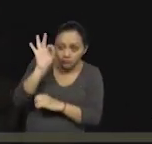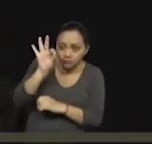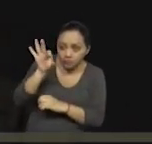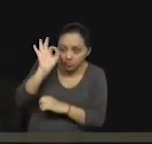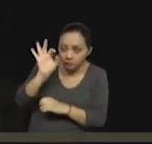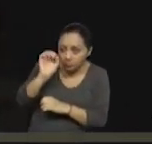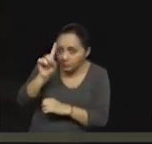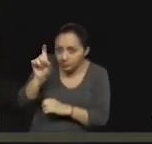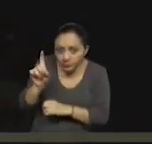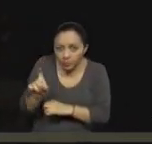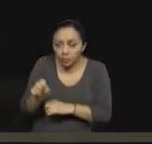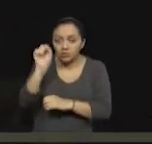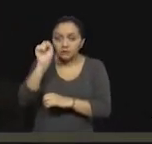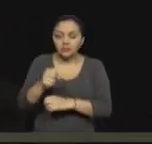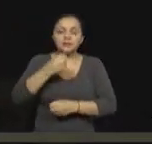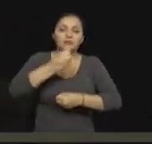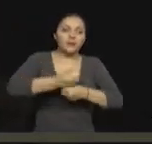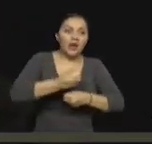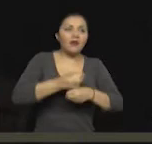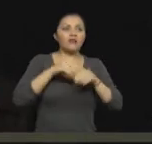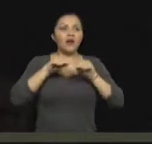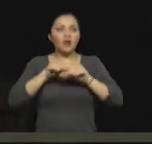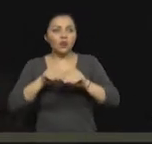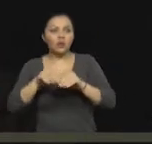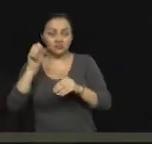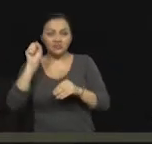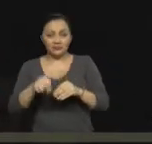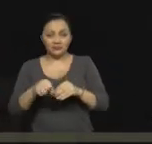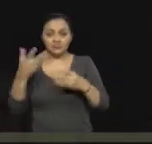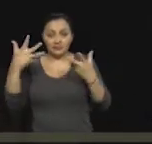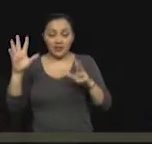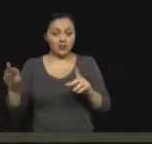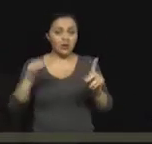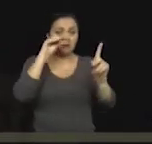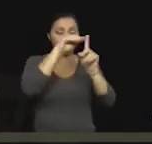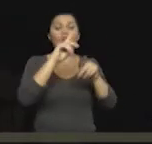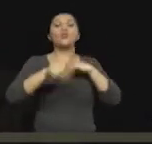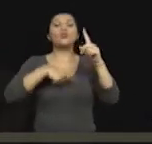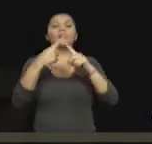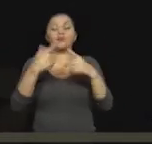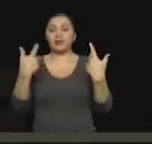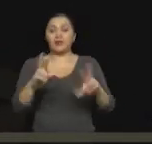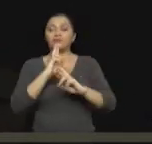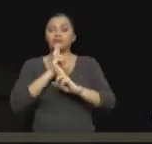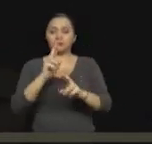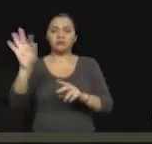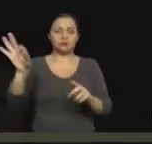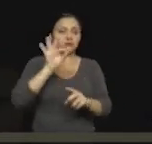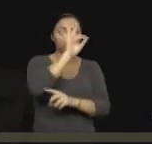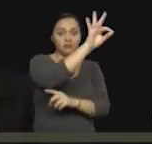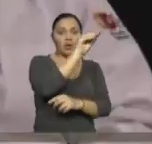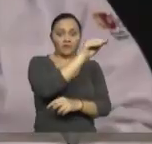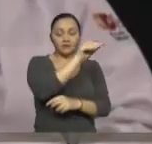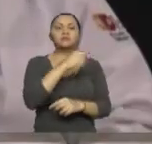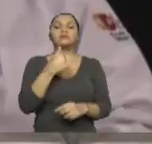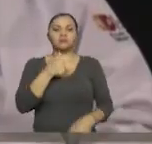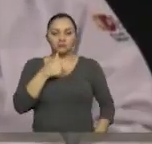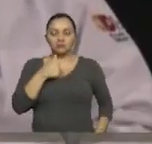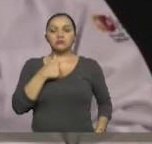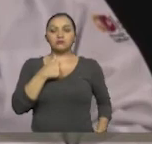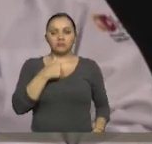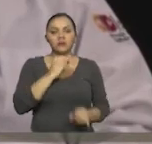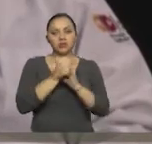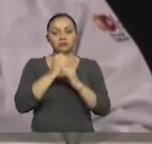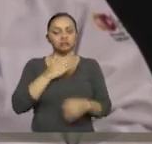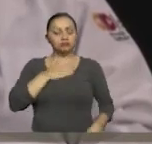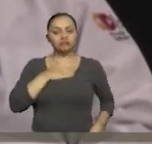persona en el ámbito de trabajo educativo y otros, ¿ya derivan, ya le orientan a la persona a dónde puede acercarse? En nuestra institución,